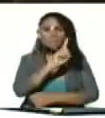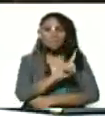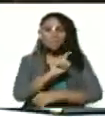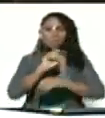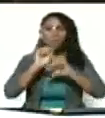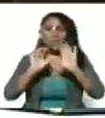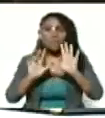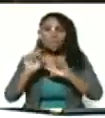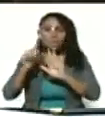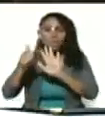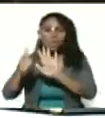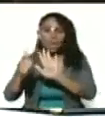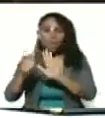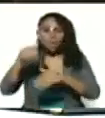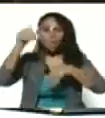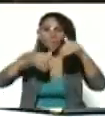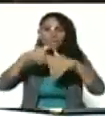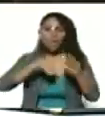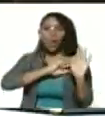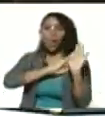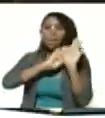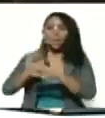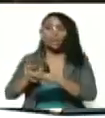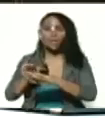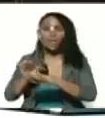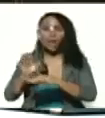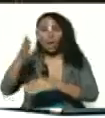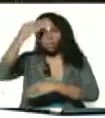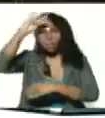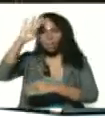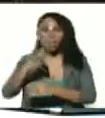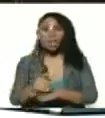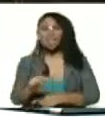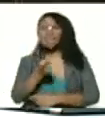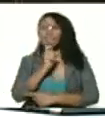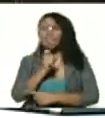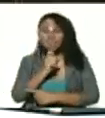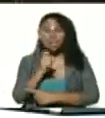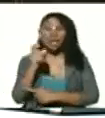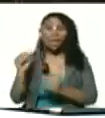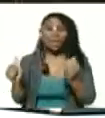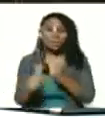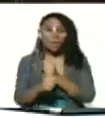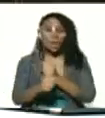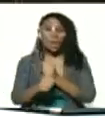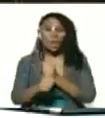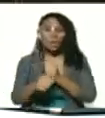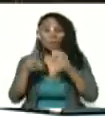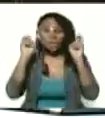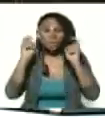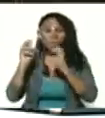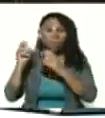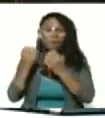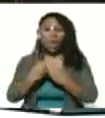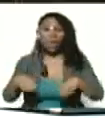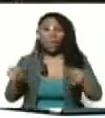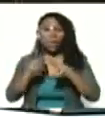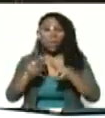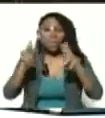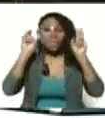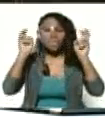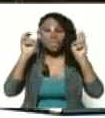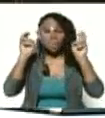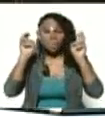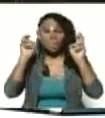186 países votan a favor de Cuba. Es difícil conseguir, Padrino López, en Naciones Unidas, un tema,